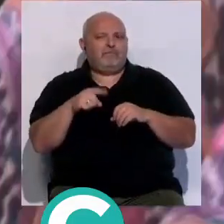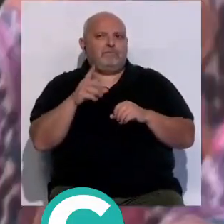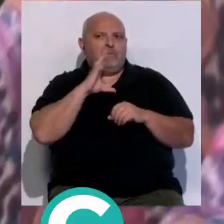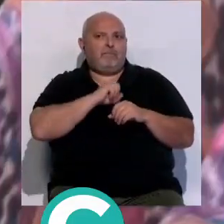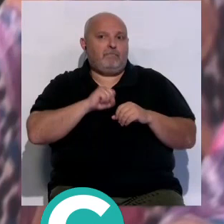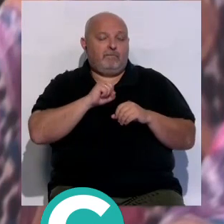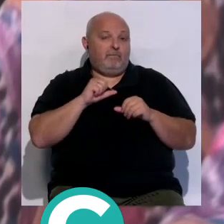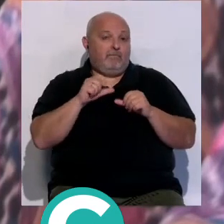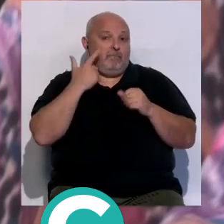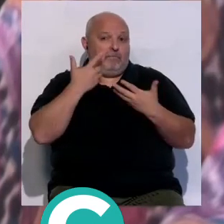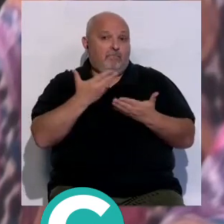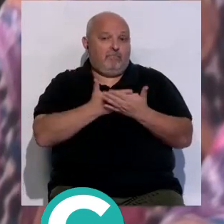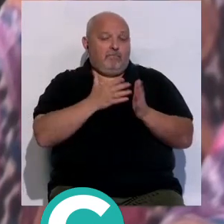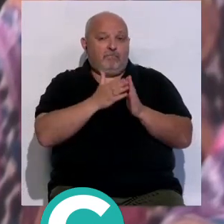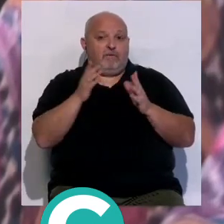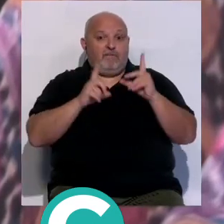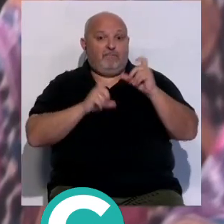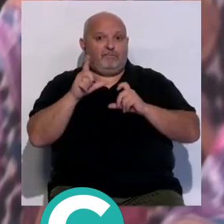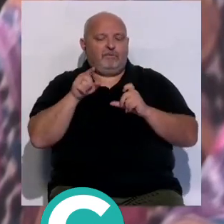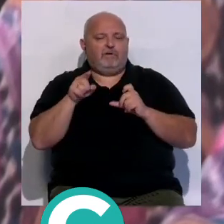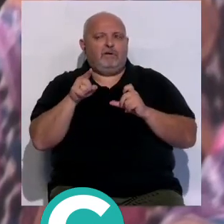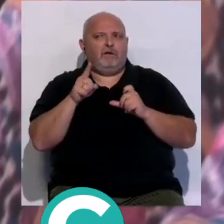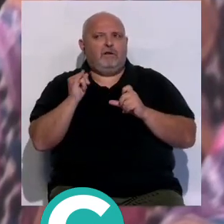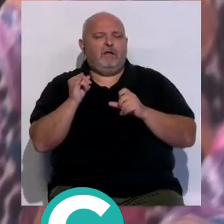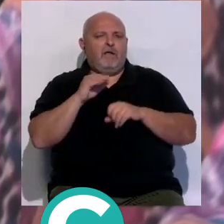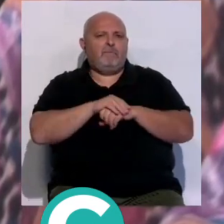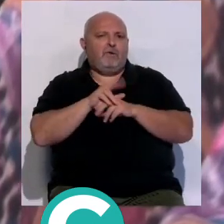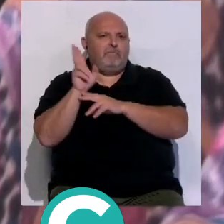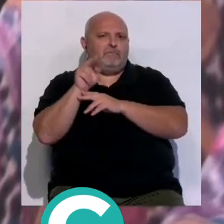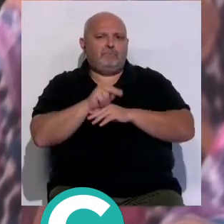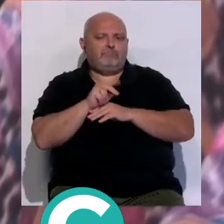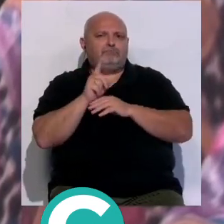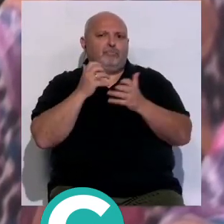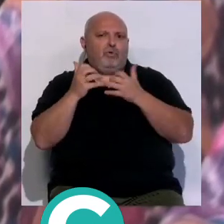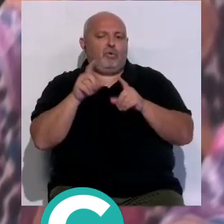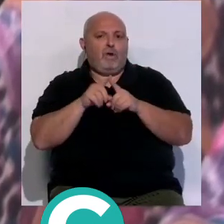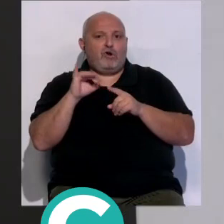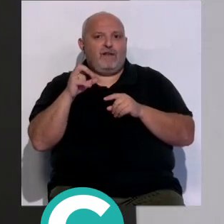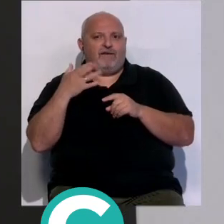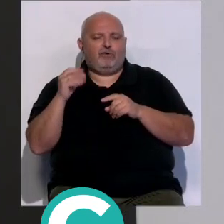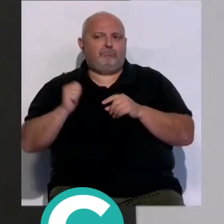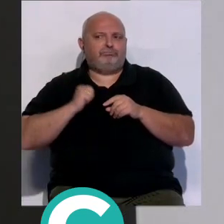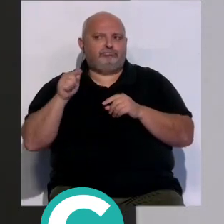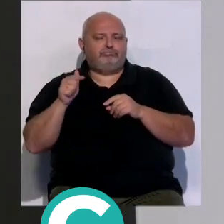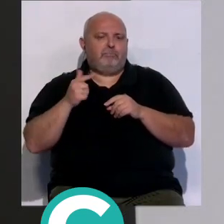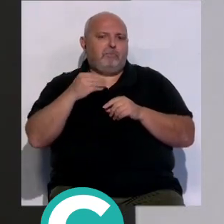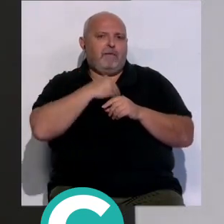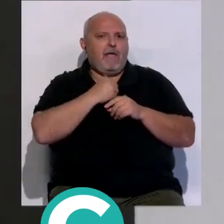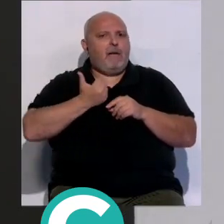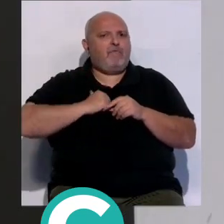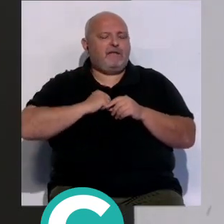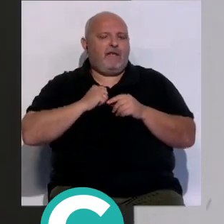maravillosos como los que podéis ver en las fotografías y teniendo un amigo pintor que pinta tan bonito como José Alberto era una pena no